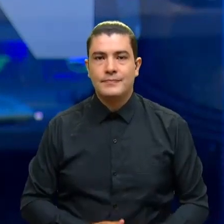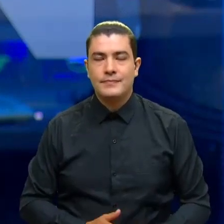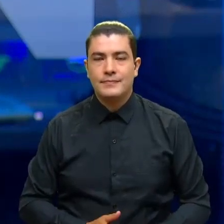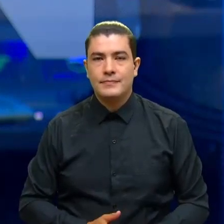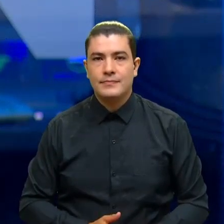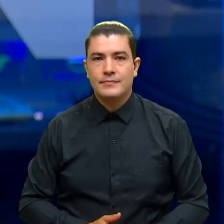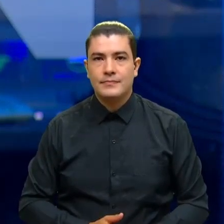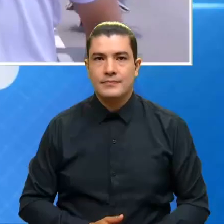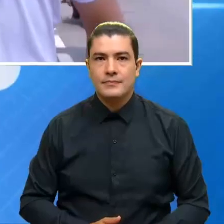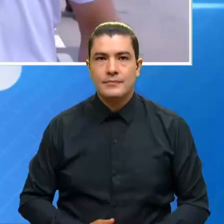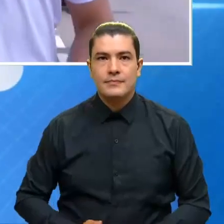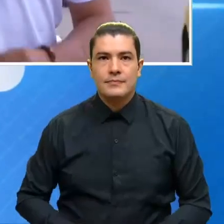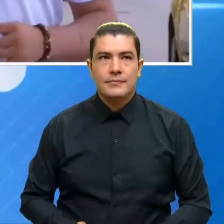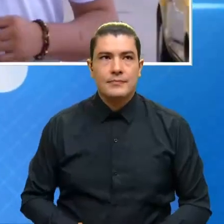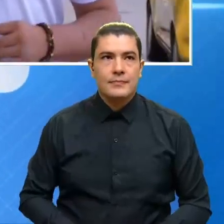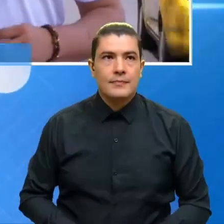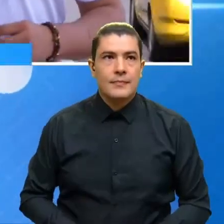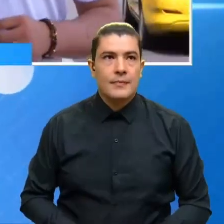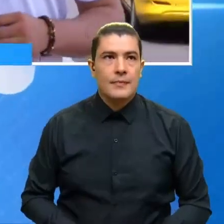tardes.